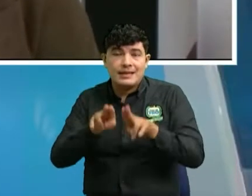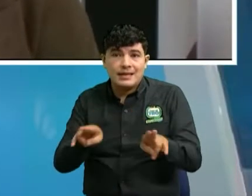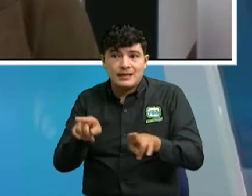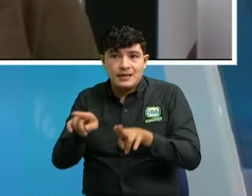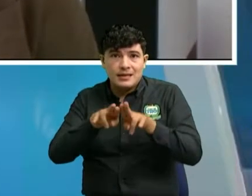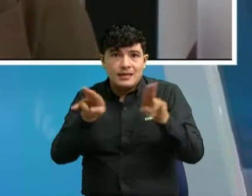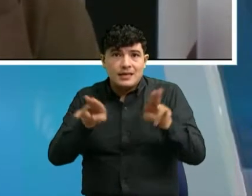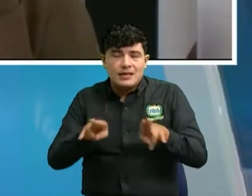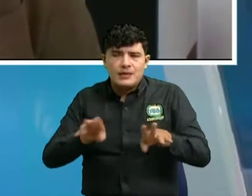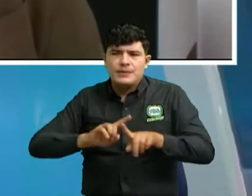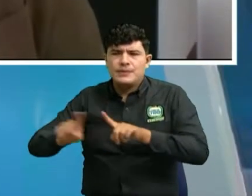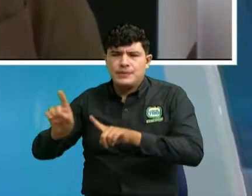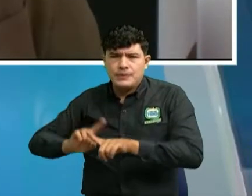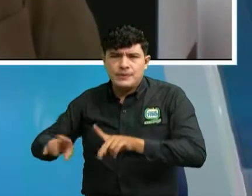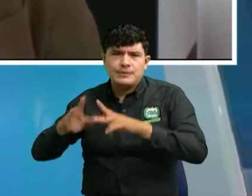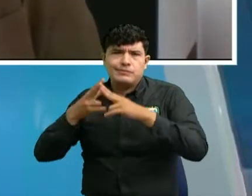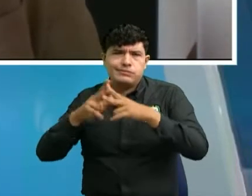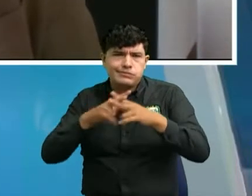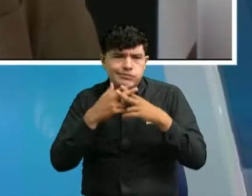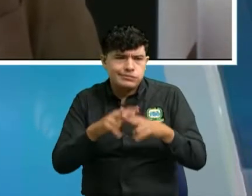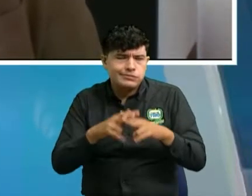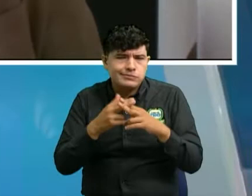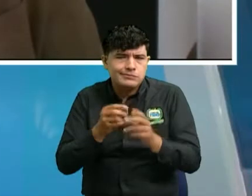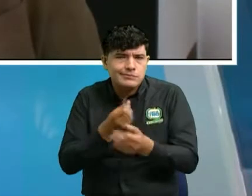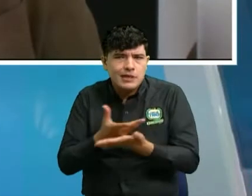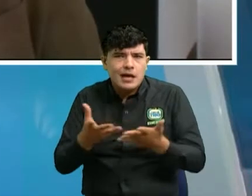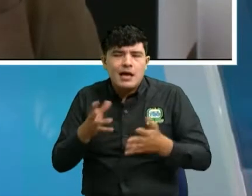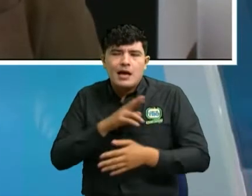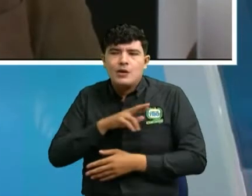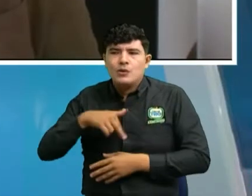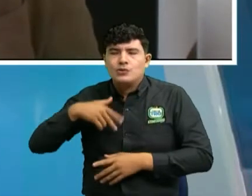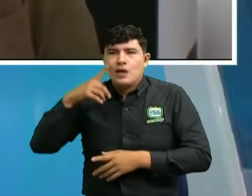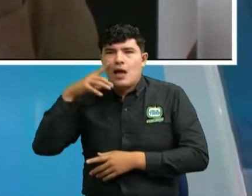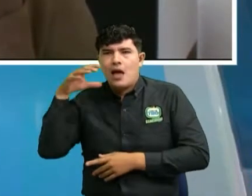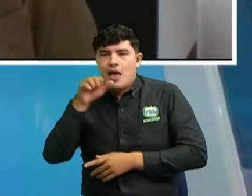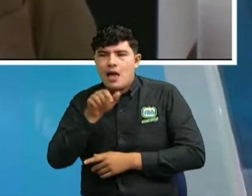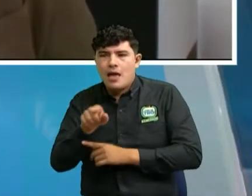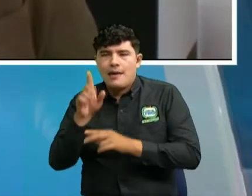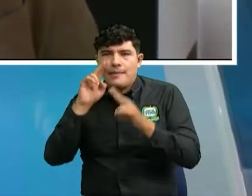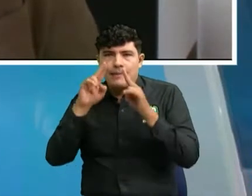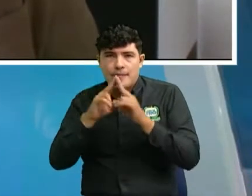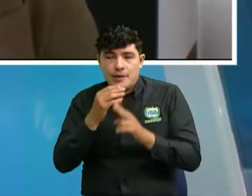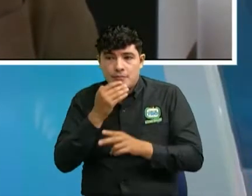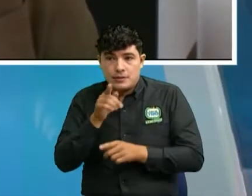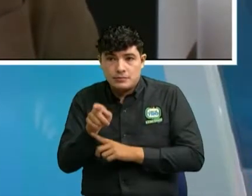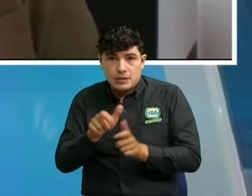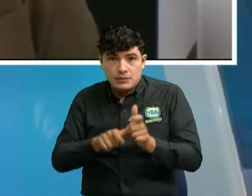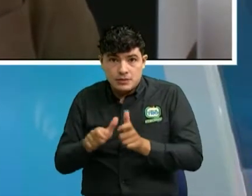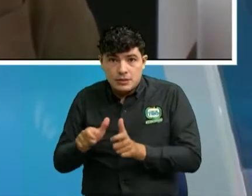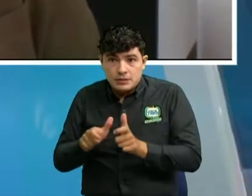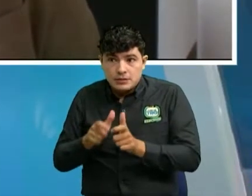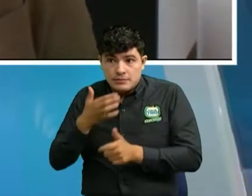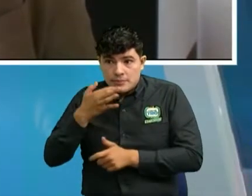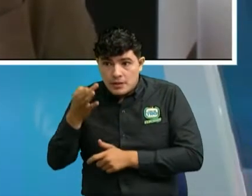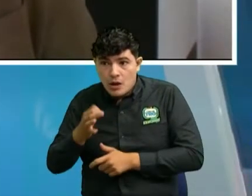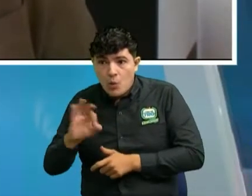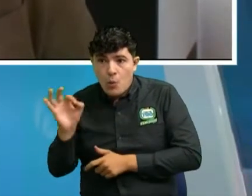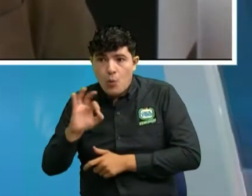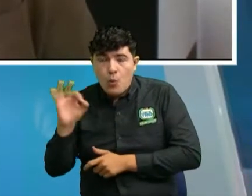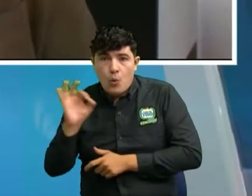unas herramientas con las cuales podemos ver si esos seguidores son reales o son